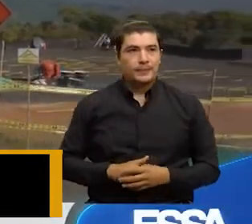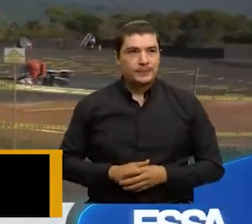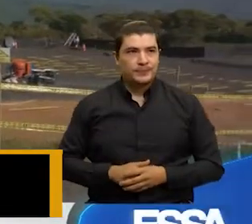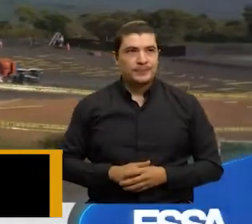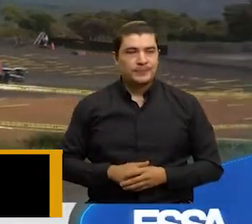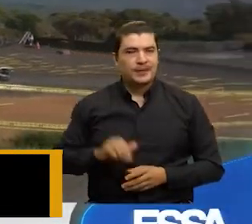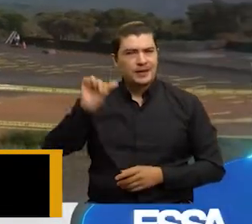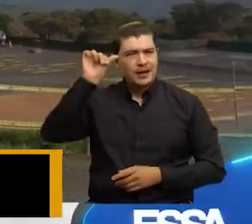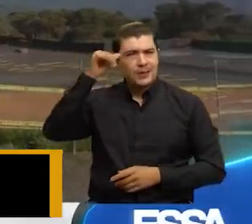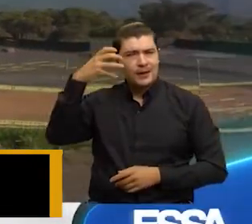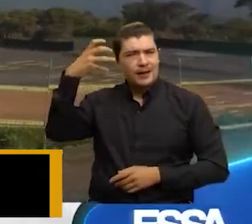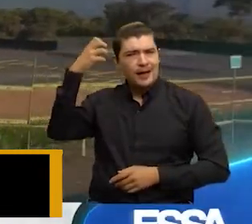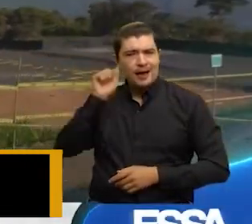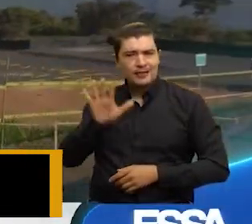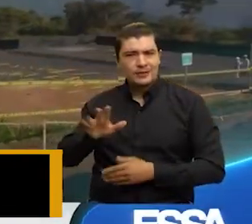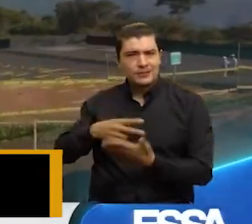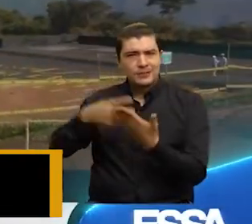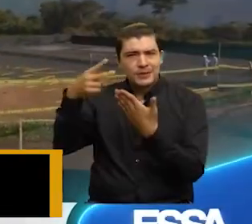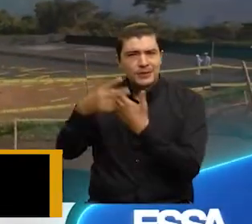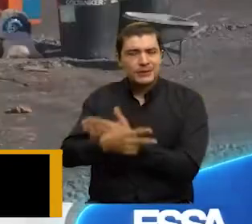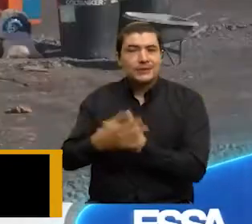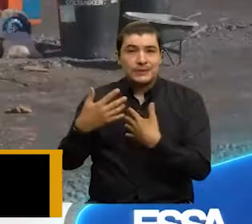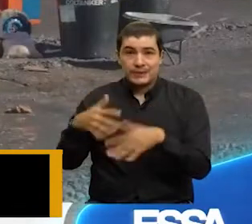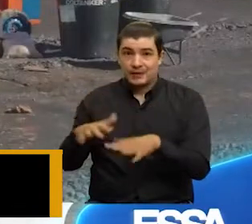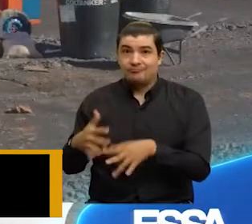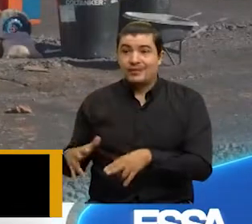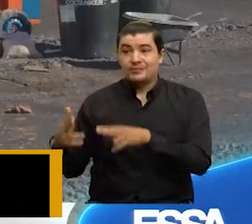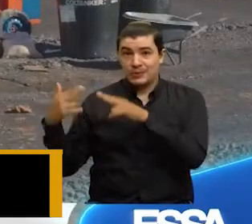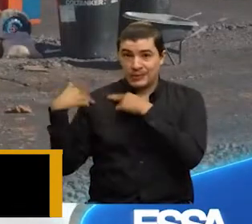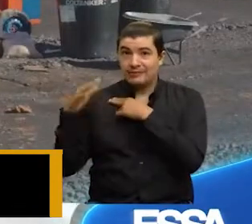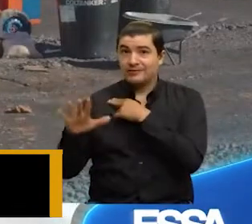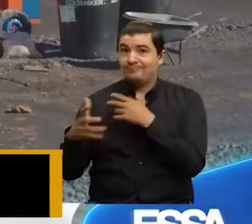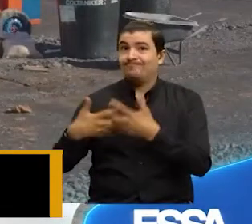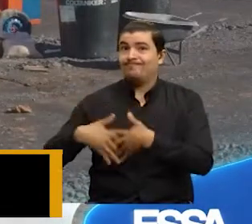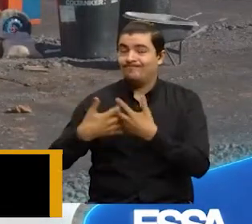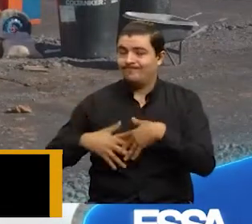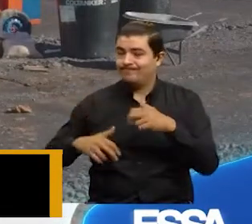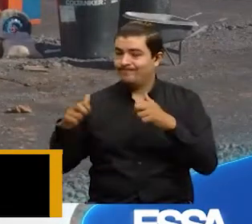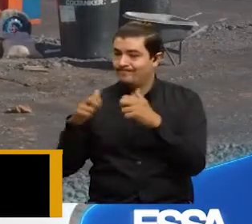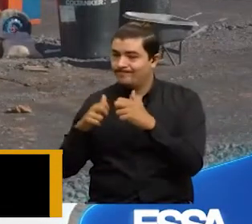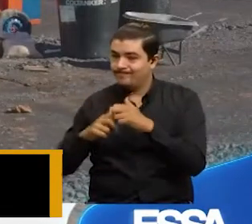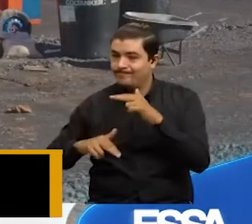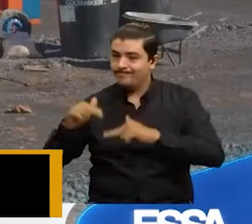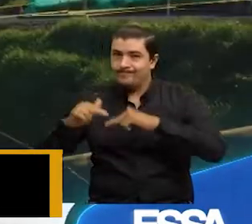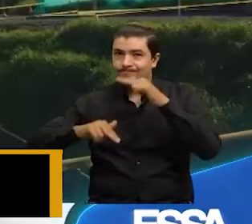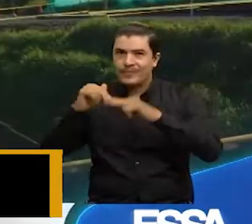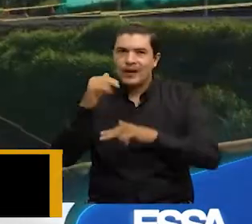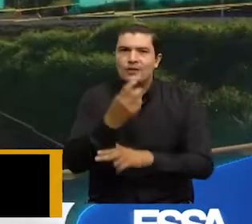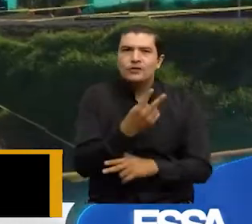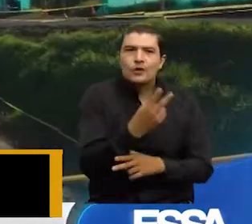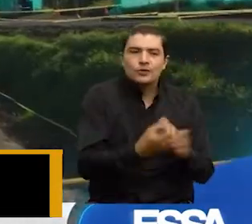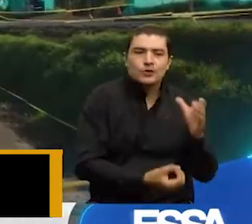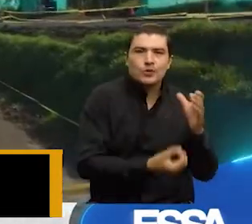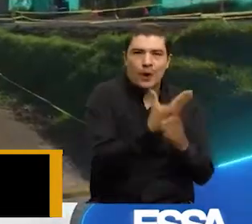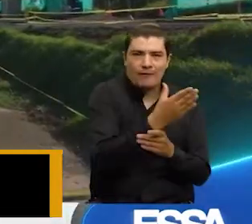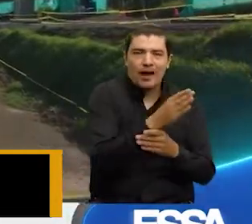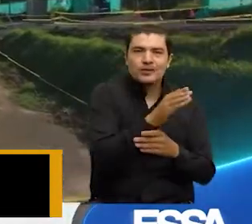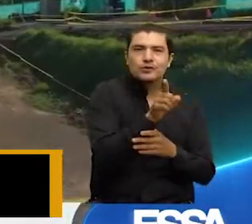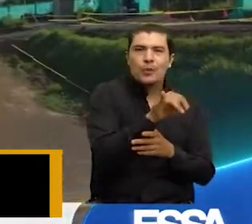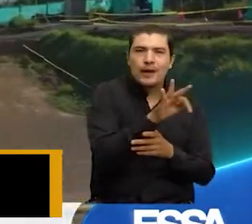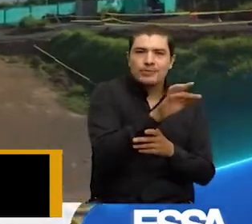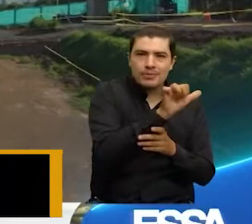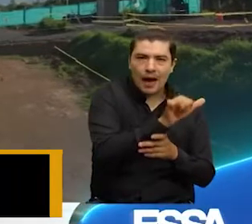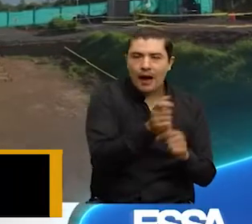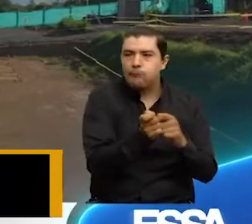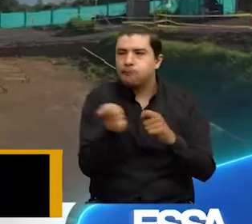Recordemos que este proyecto se contempla del paquete de obras a ejecutar, la construcción de dos nuevas subestaciones Suaita y Oiva, entre